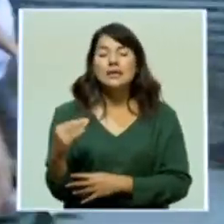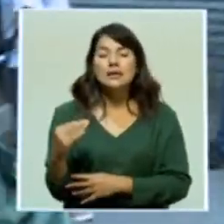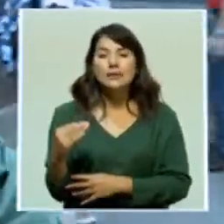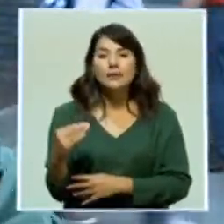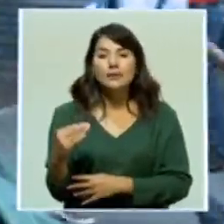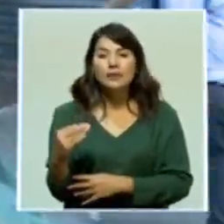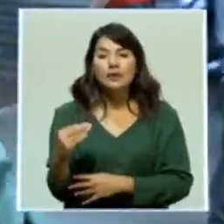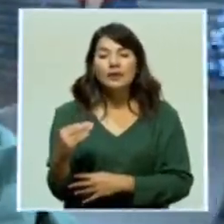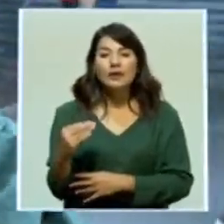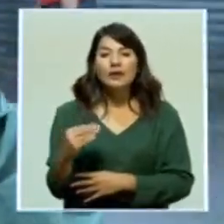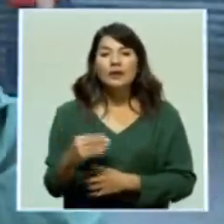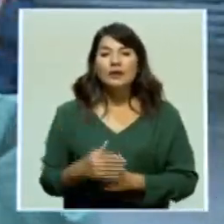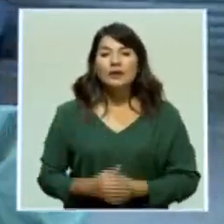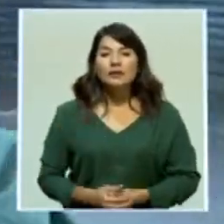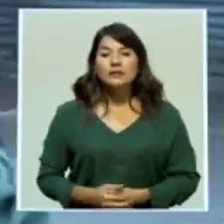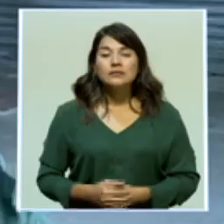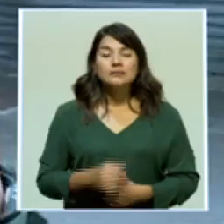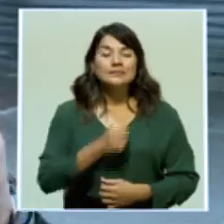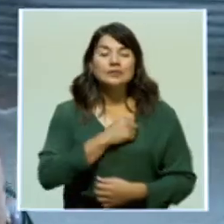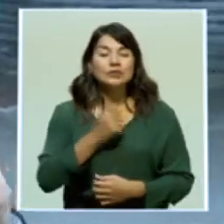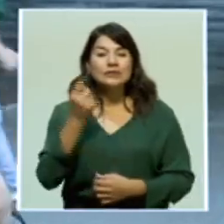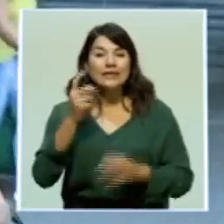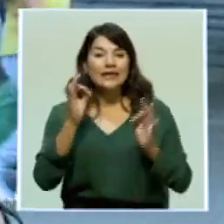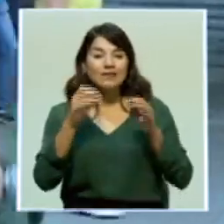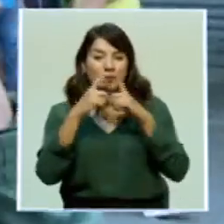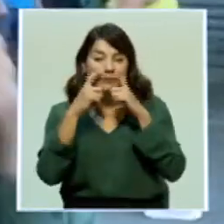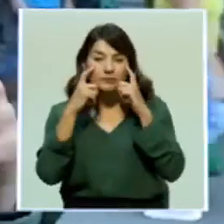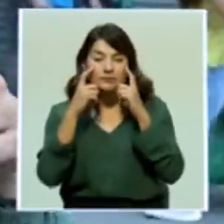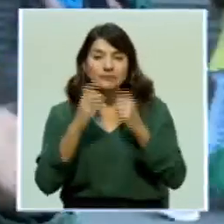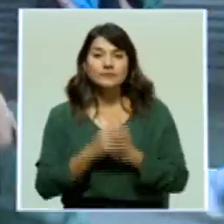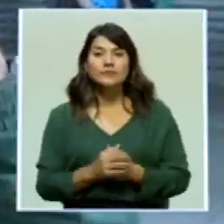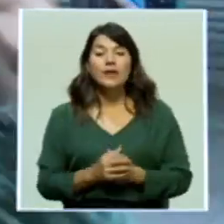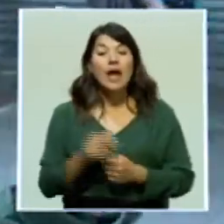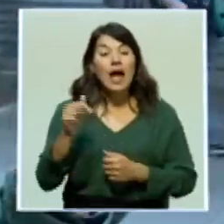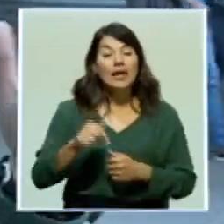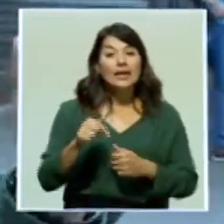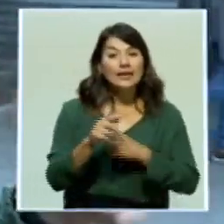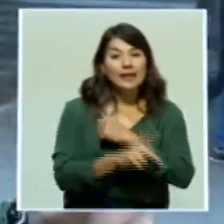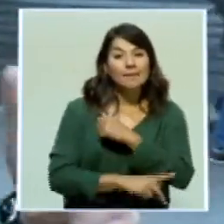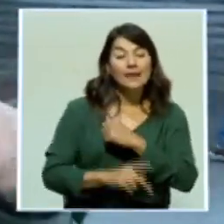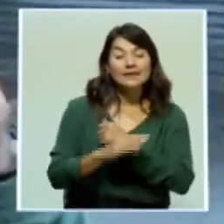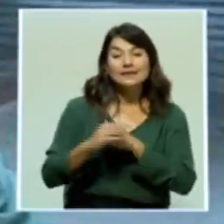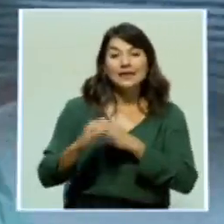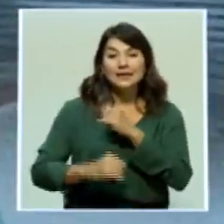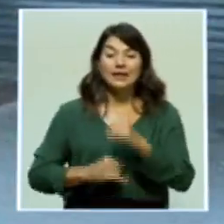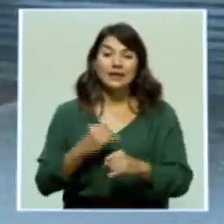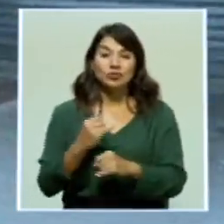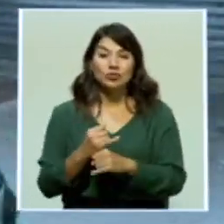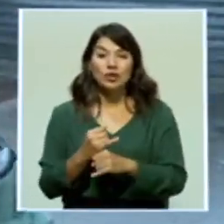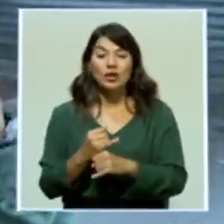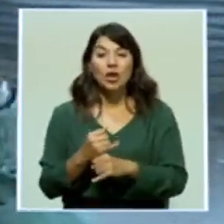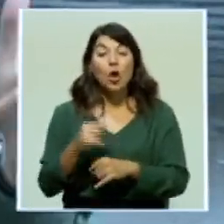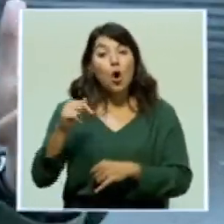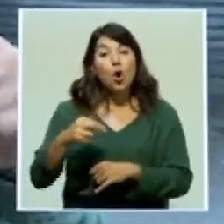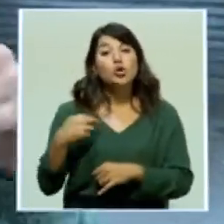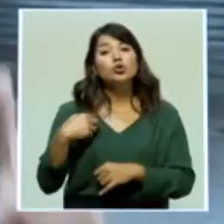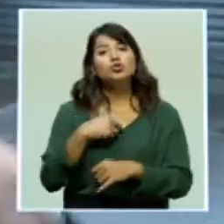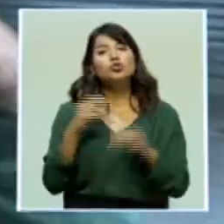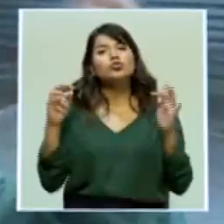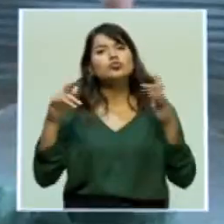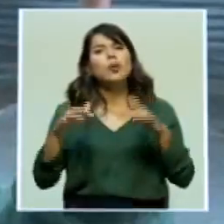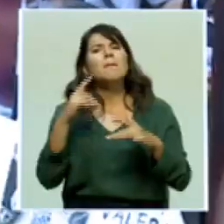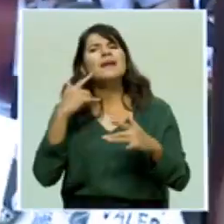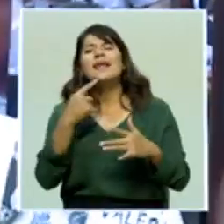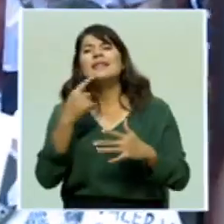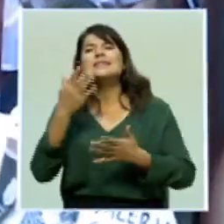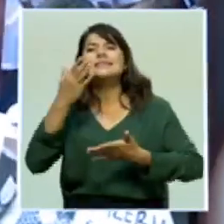gubernamental en la violencia estructural hacia las mujeres en este país y a nivel internacional. Hoy salimos a las calles a decir